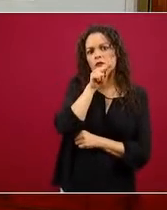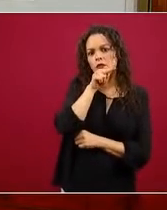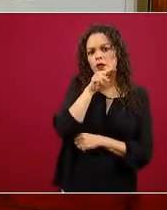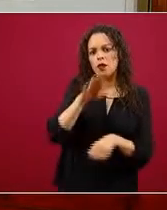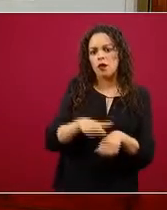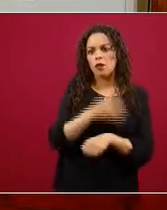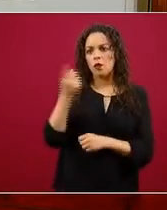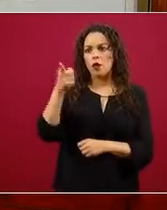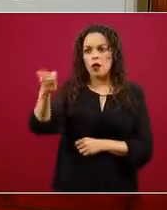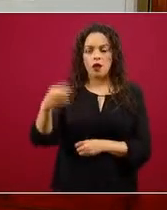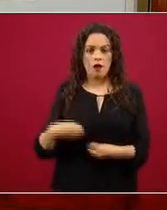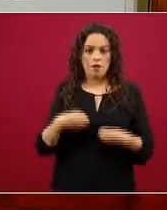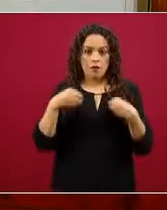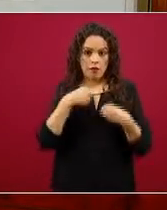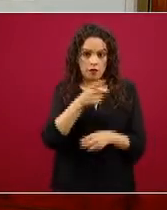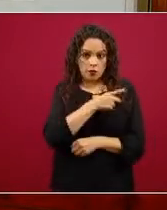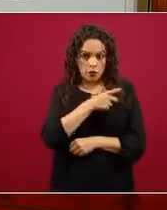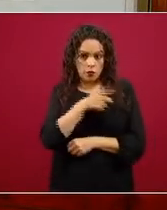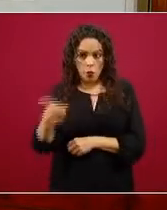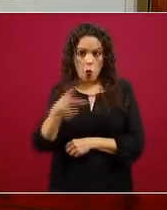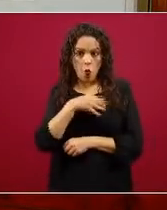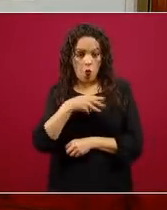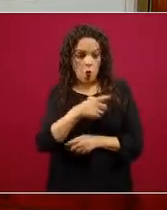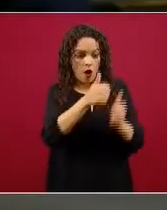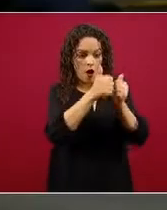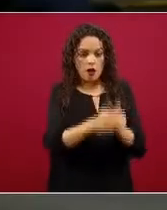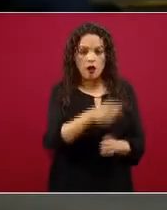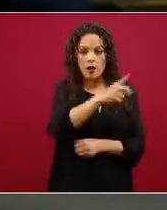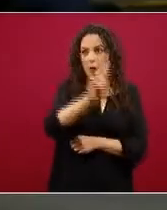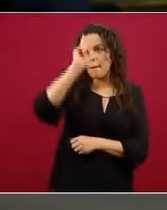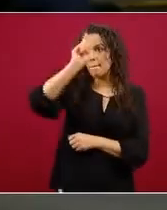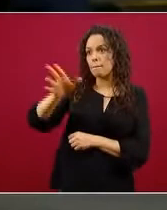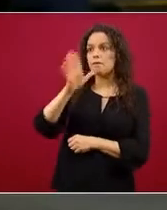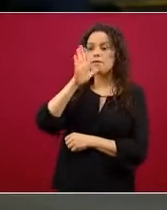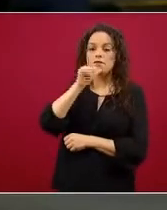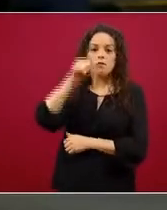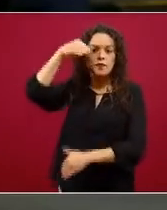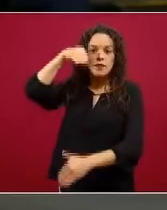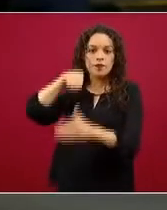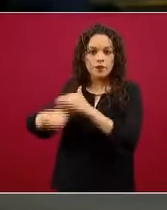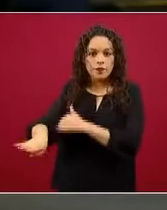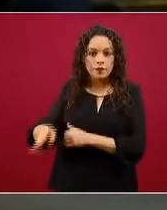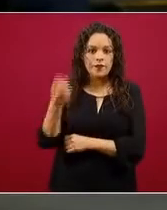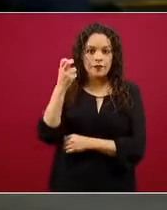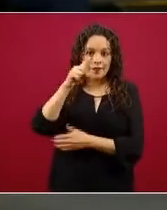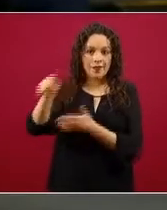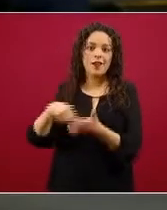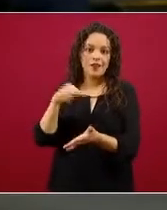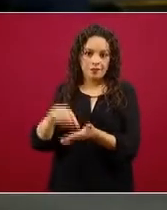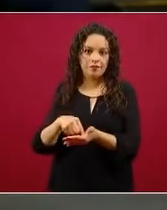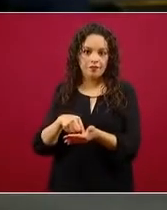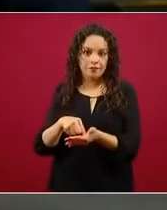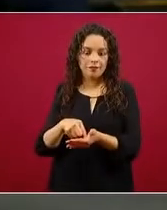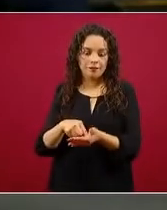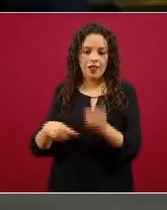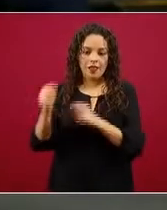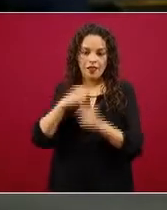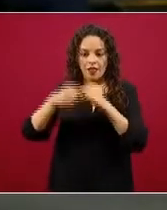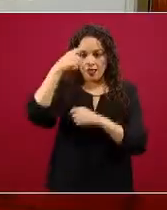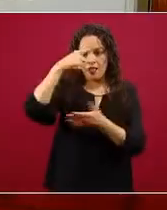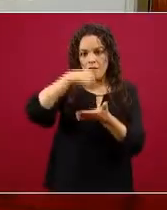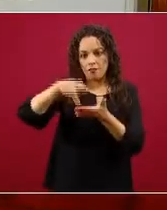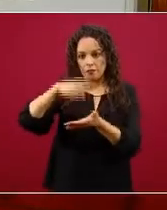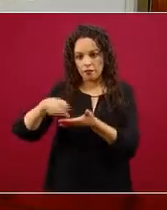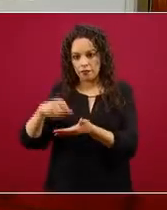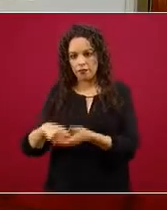madre que vive sola, tiene una hija y no la dejaban entrar precisamente en un supermercado. Consultamos al Consejo Nacional para Prevenir